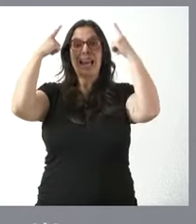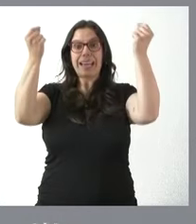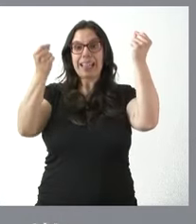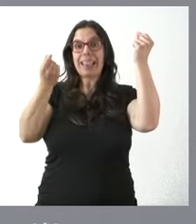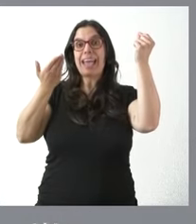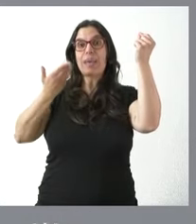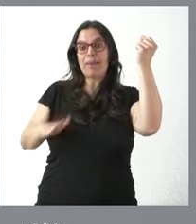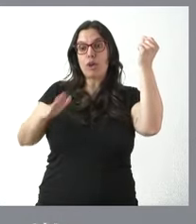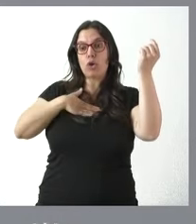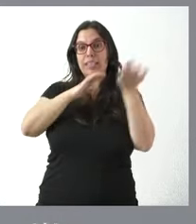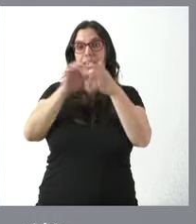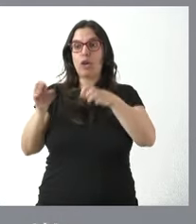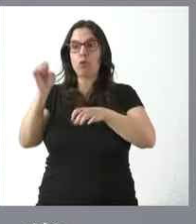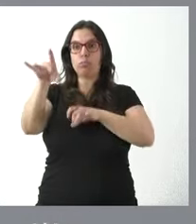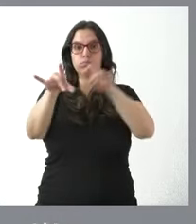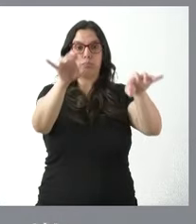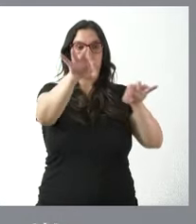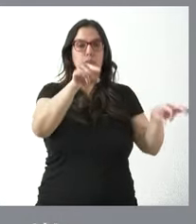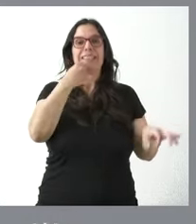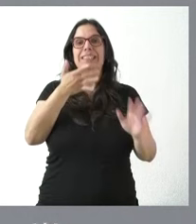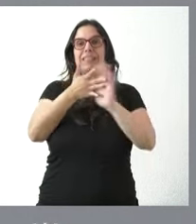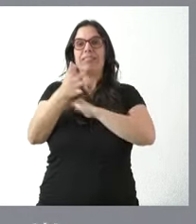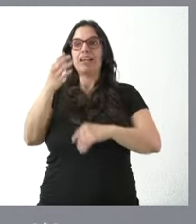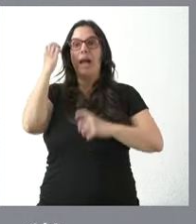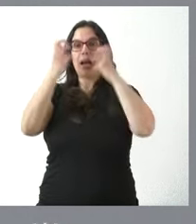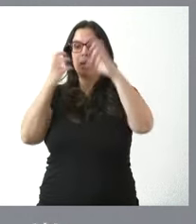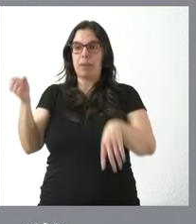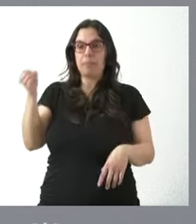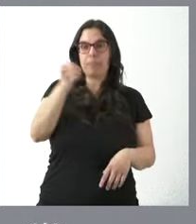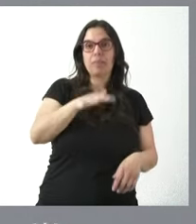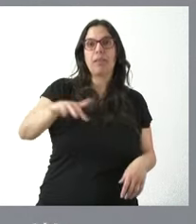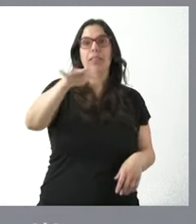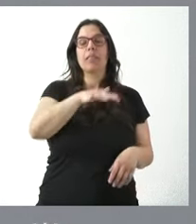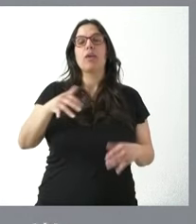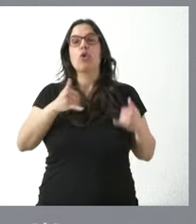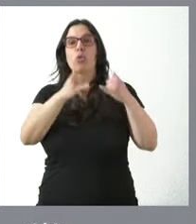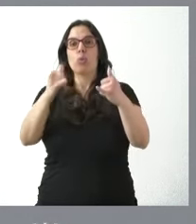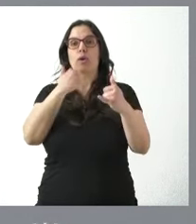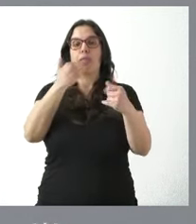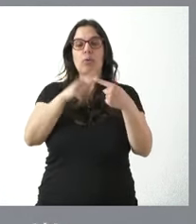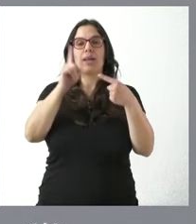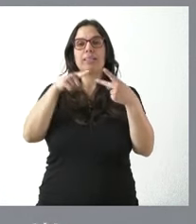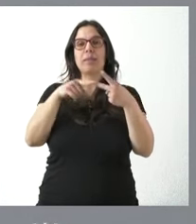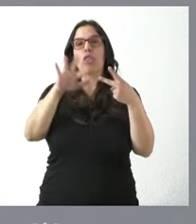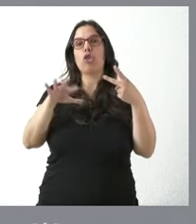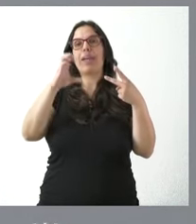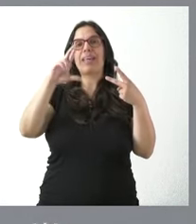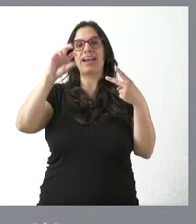León. Estamos hablando fundamentalmente de la posibilidad en torno a los cañones del Duero en Zámora y el Cerrato en Palencia.